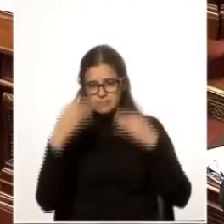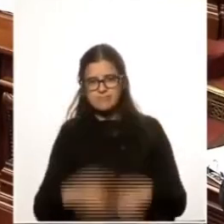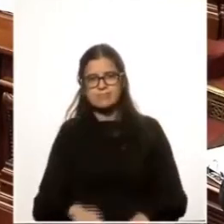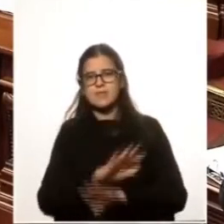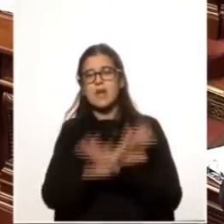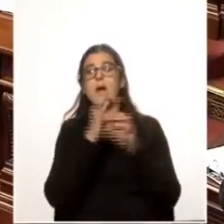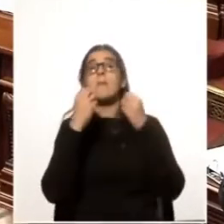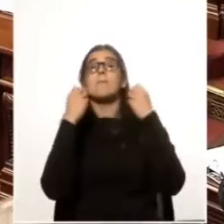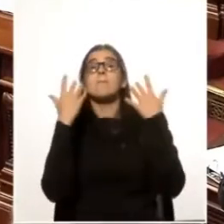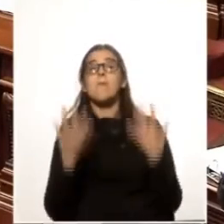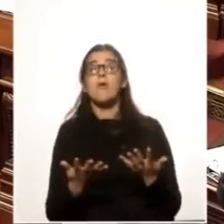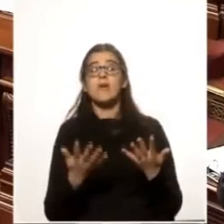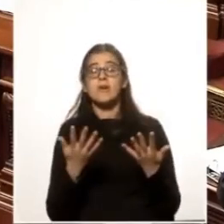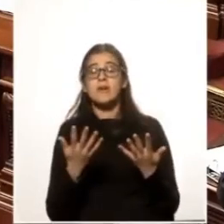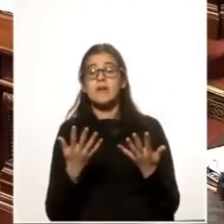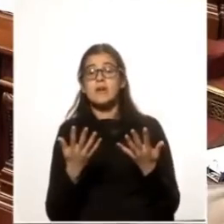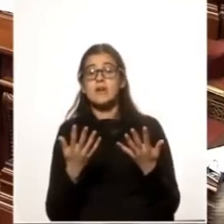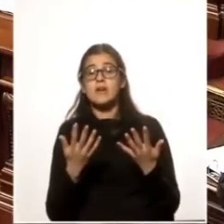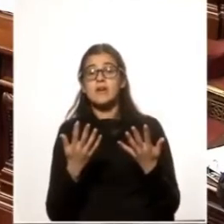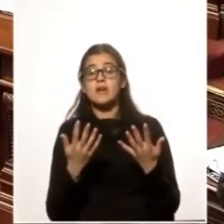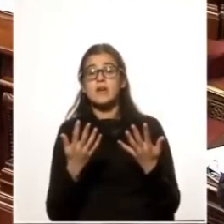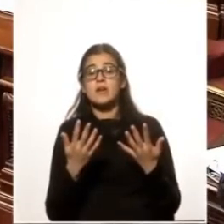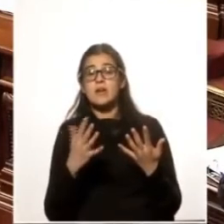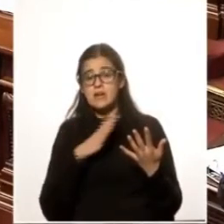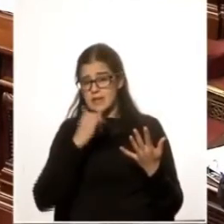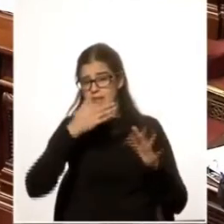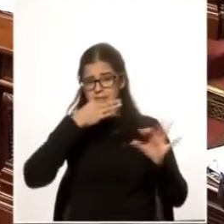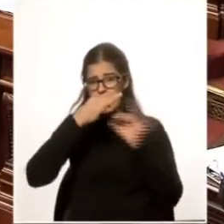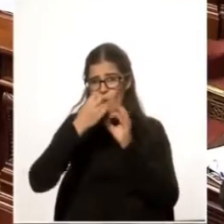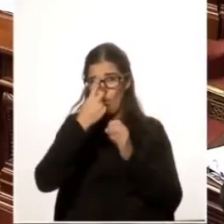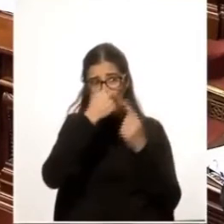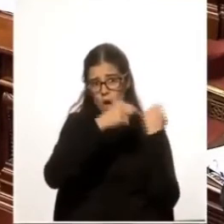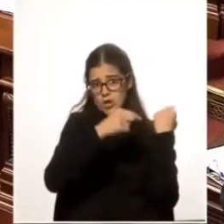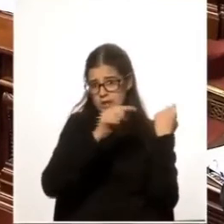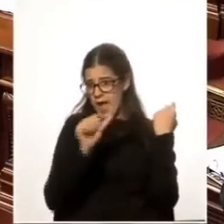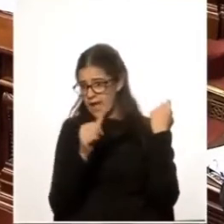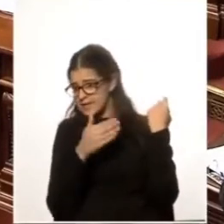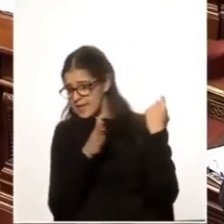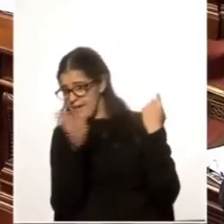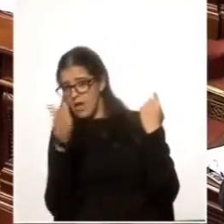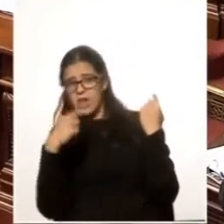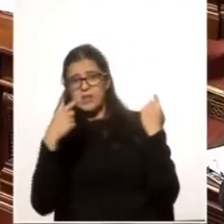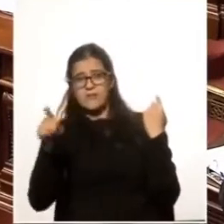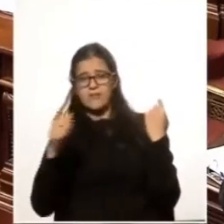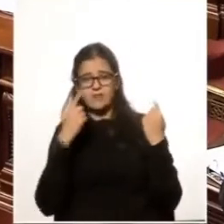porque hicieron dijeron una cosa e hicieron otra